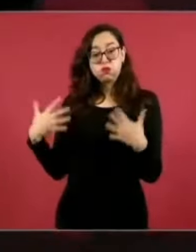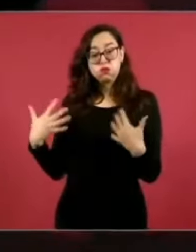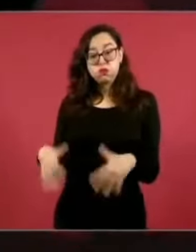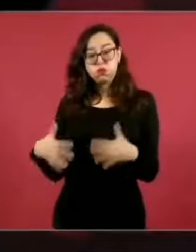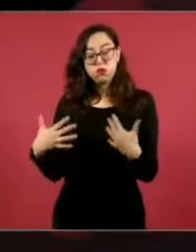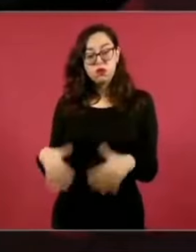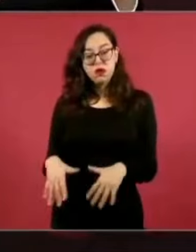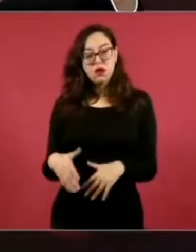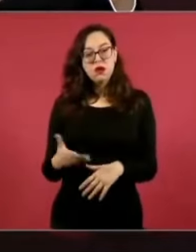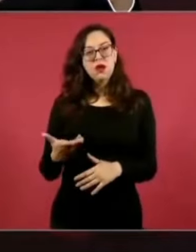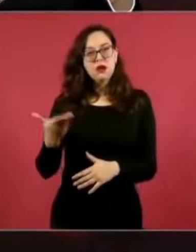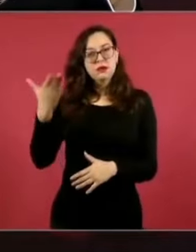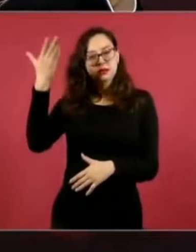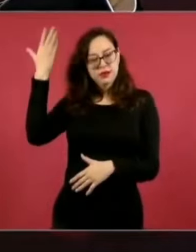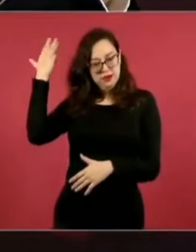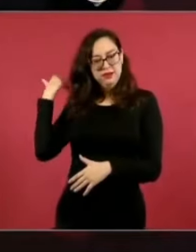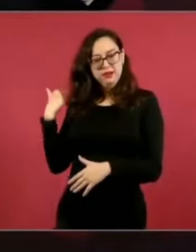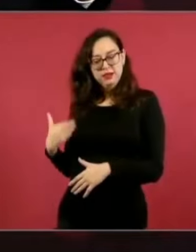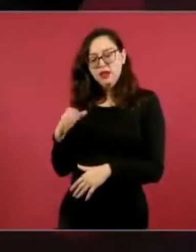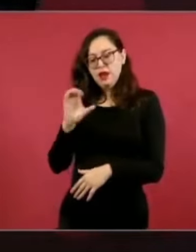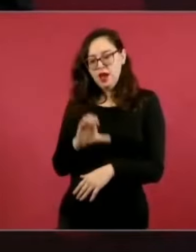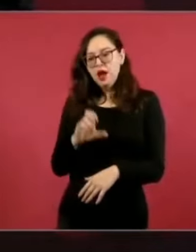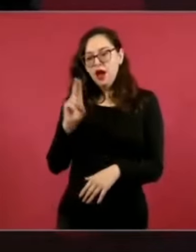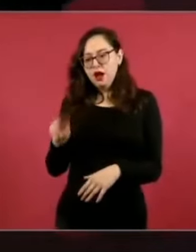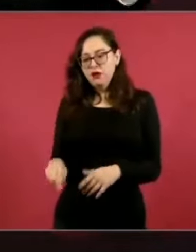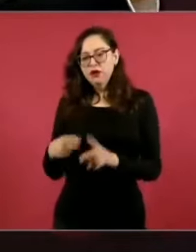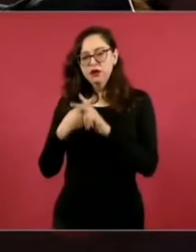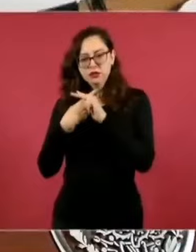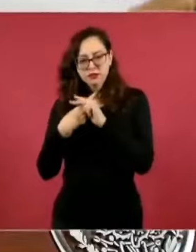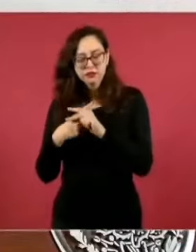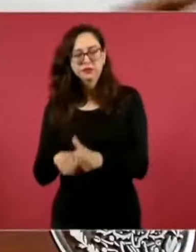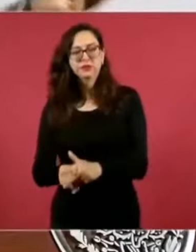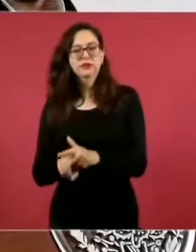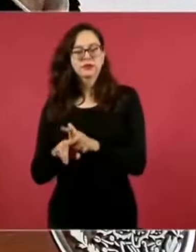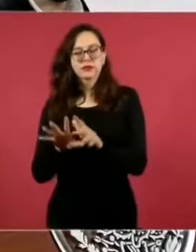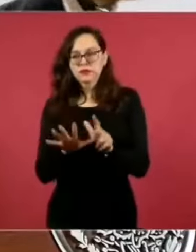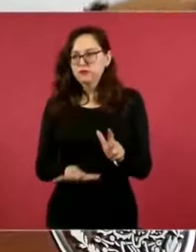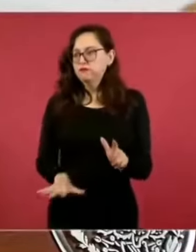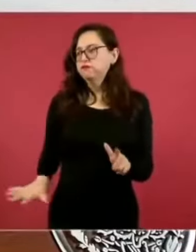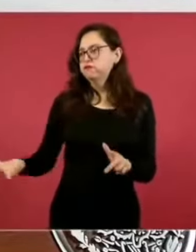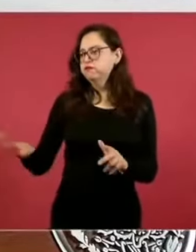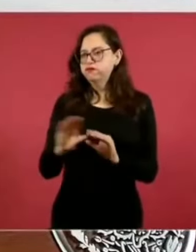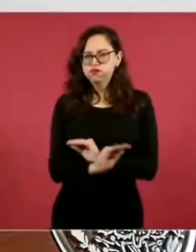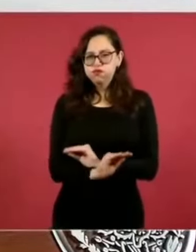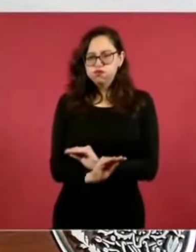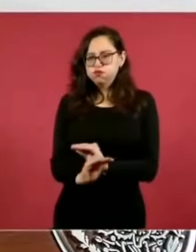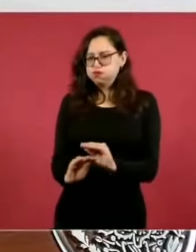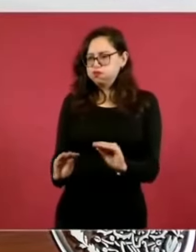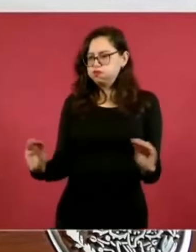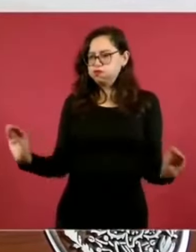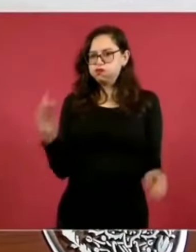Cancún, no había nada, estaba despoblado completamente,